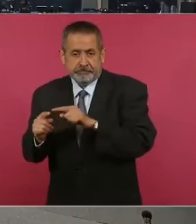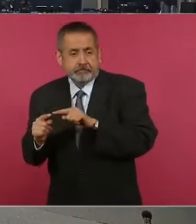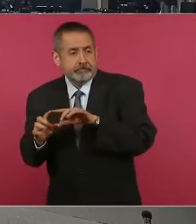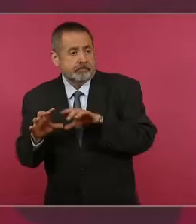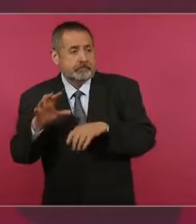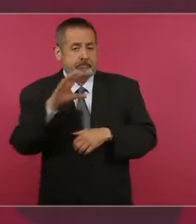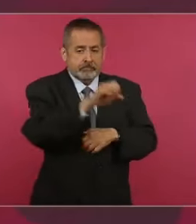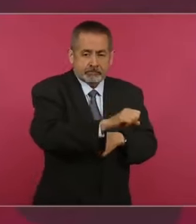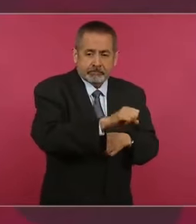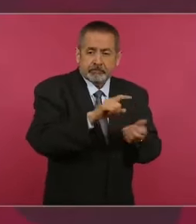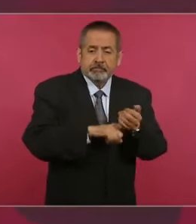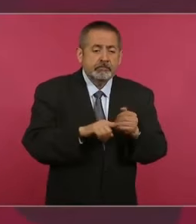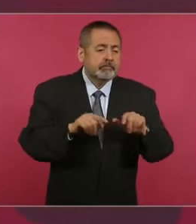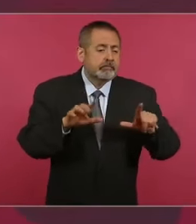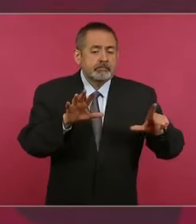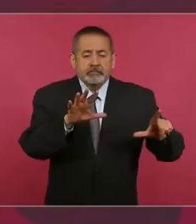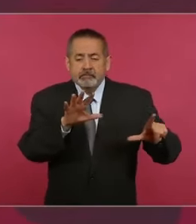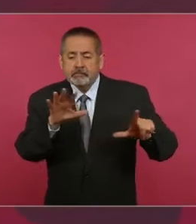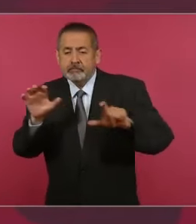700 mil.